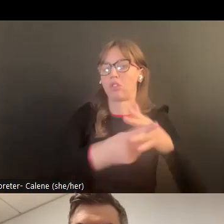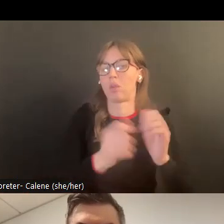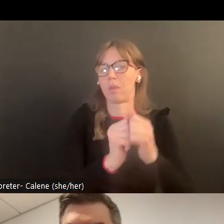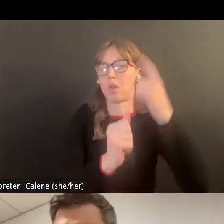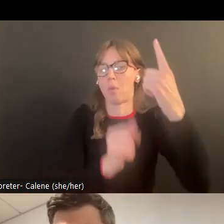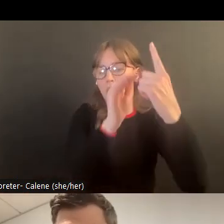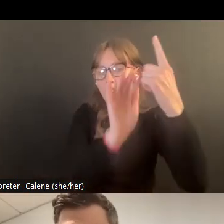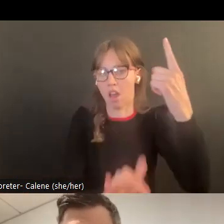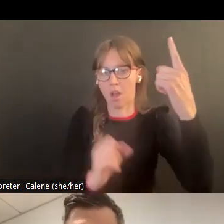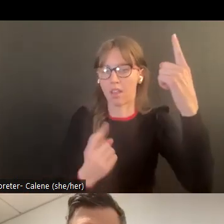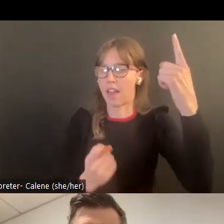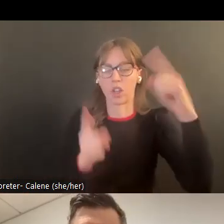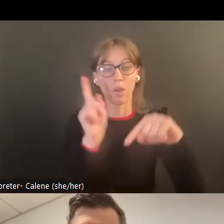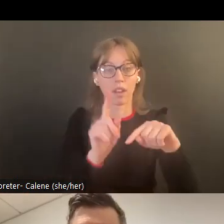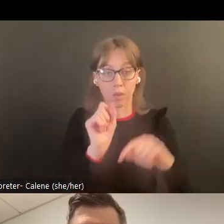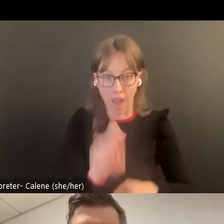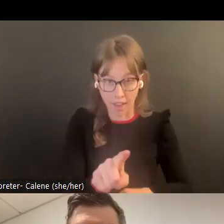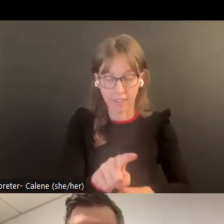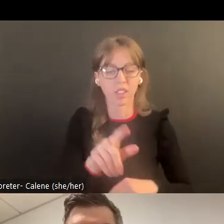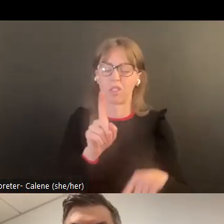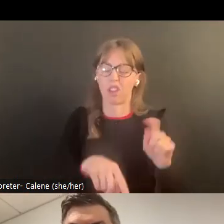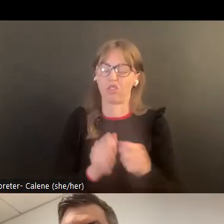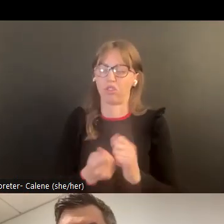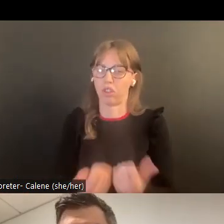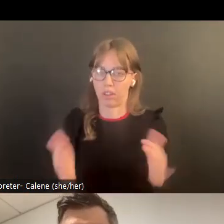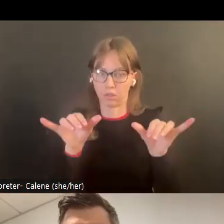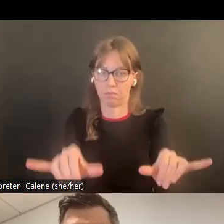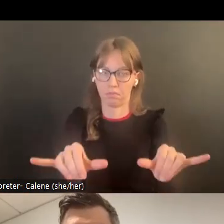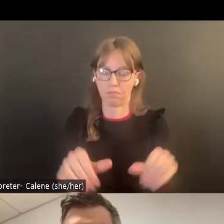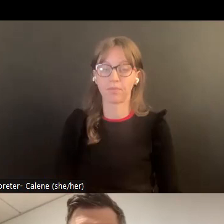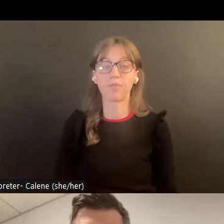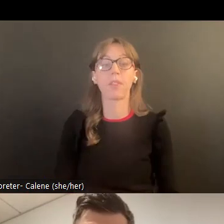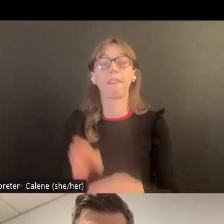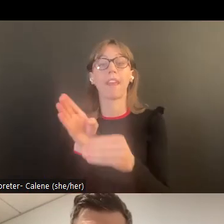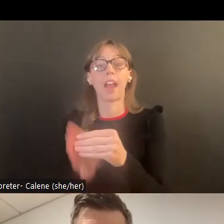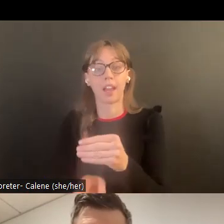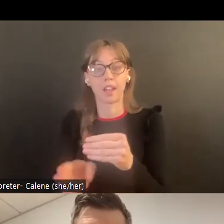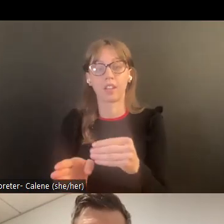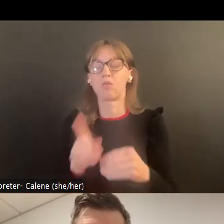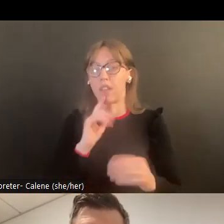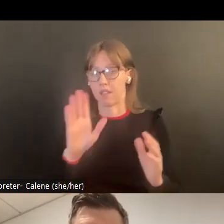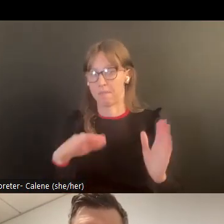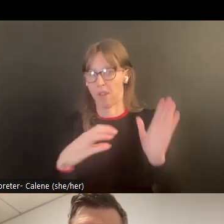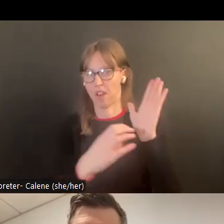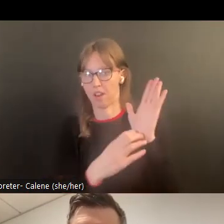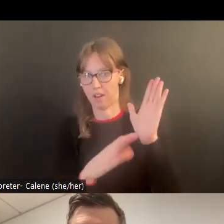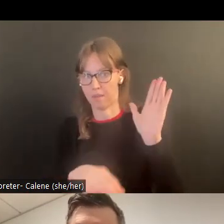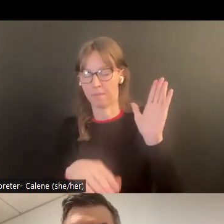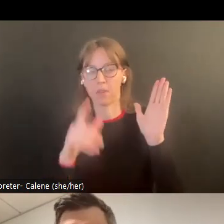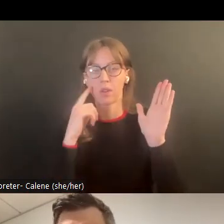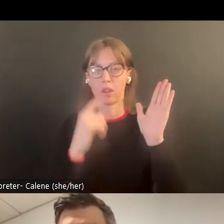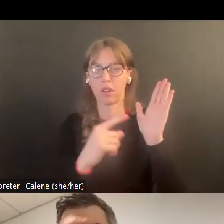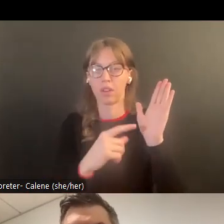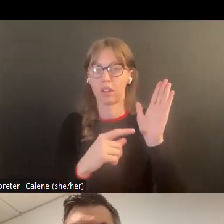En sí, que sería, sería poner las respuestas sin cambiar el orden de nada. Y vamos a ir ahora al